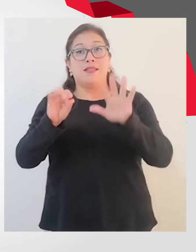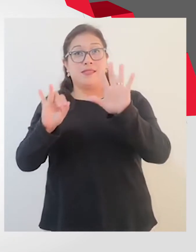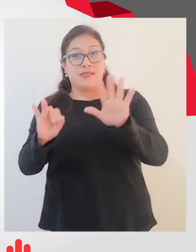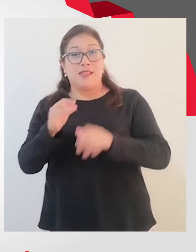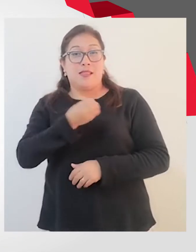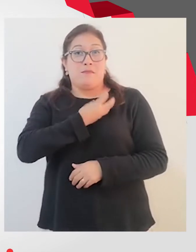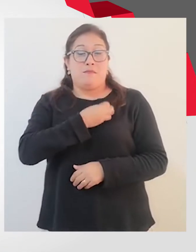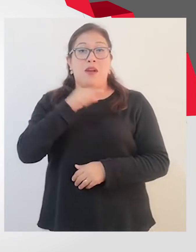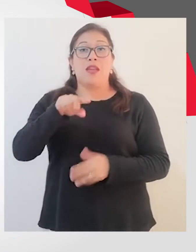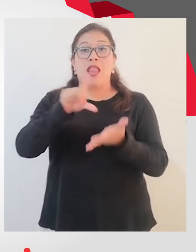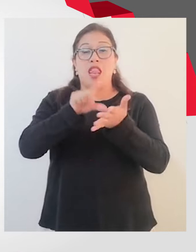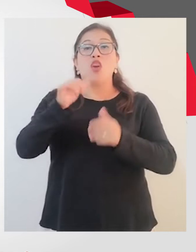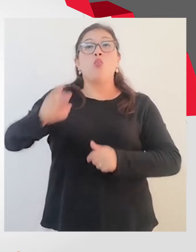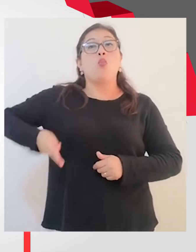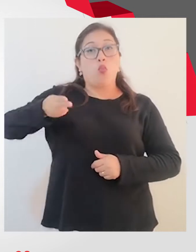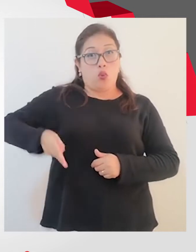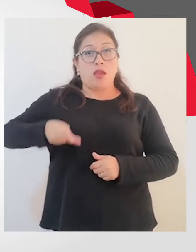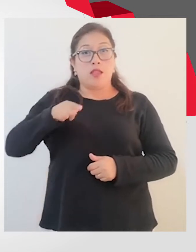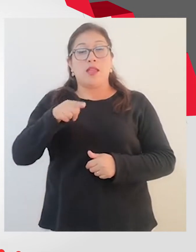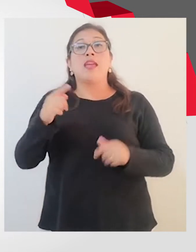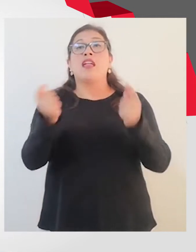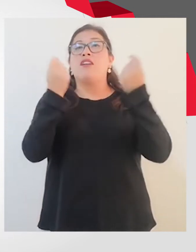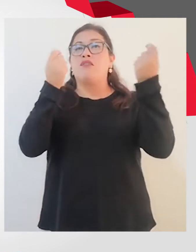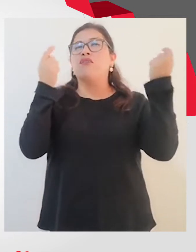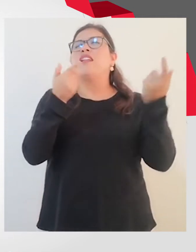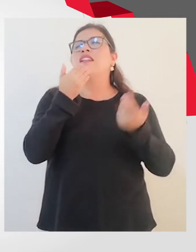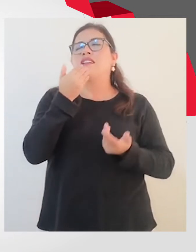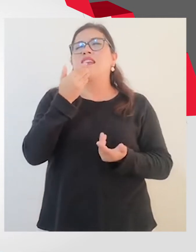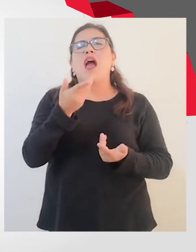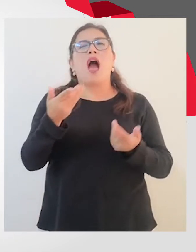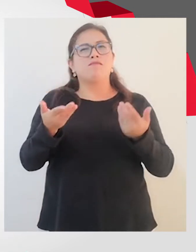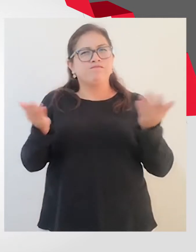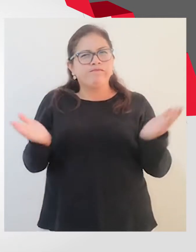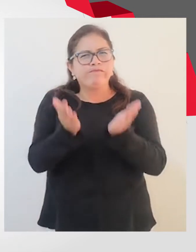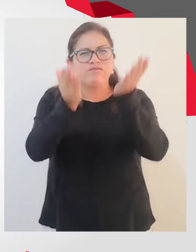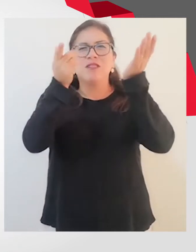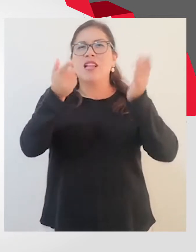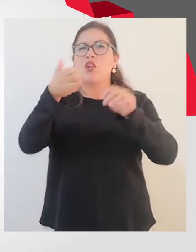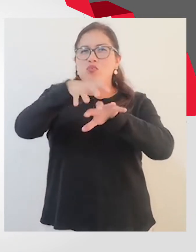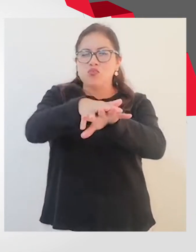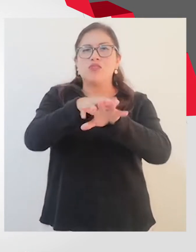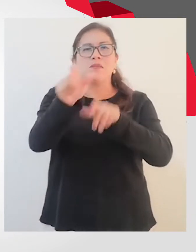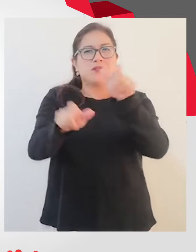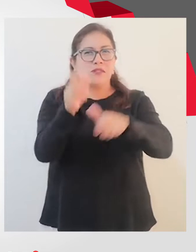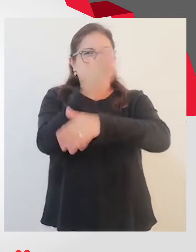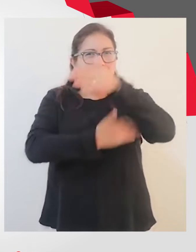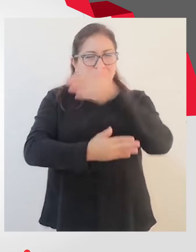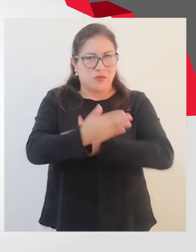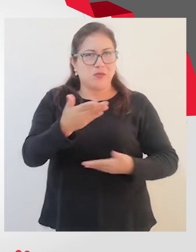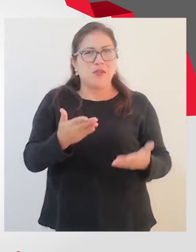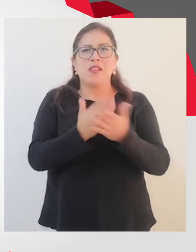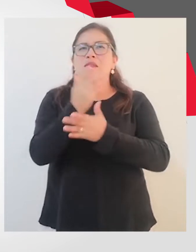de mayo en las ciudades de Lima y Huancayo. El evento está orientado a promover la inclusión de las personas con